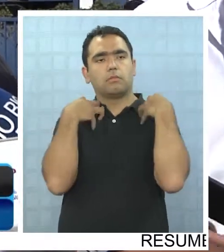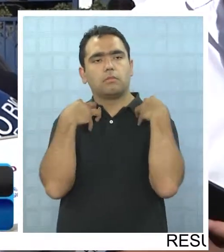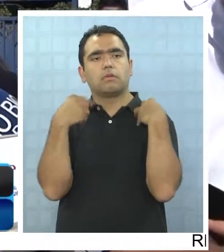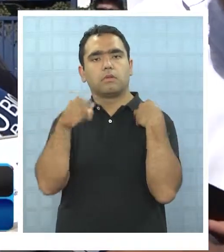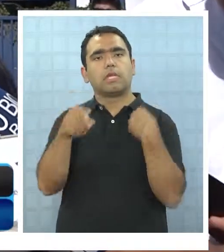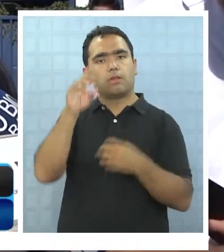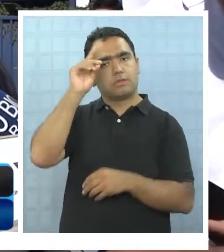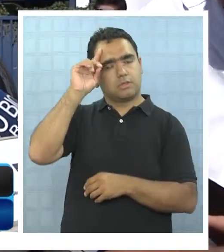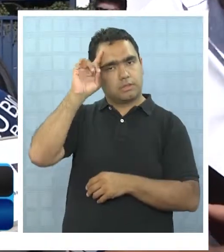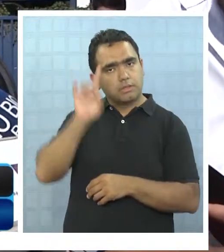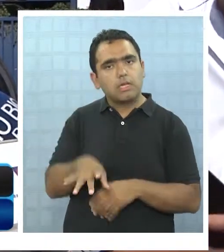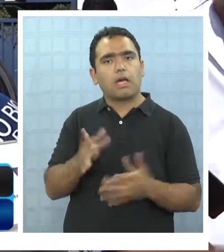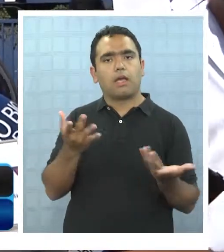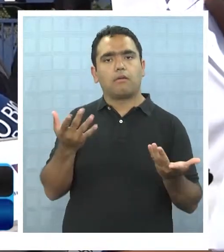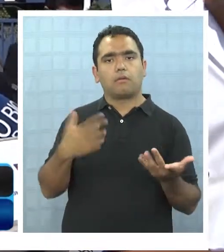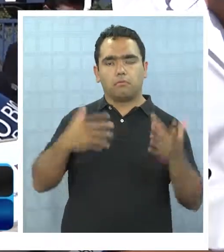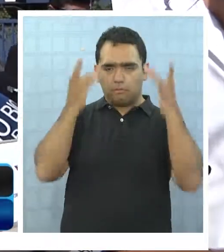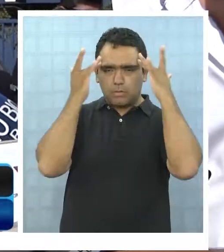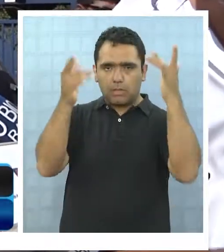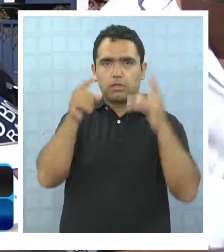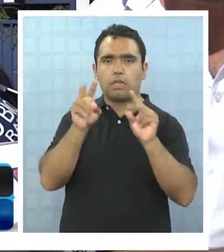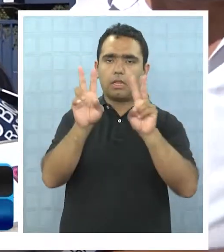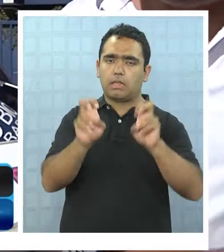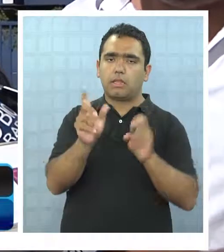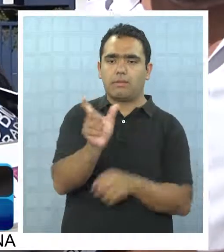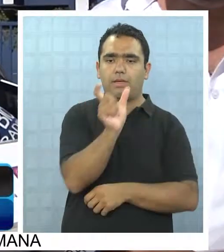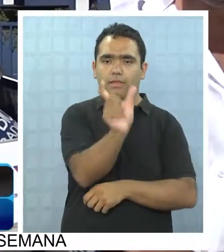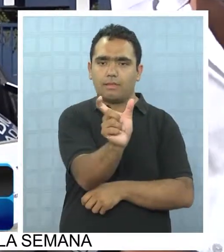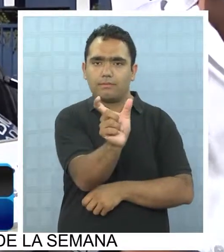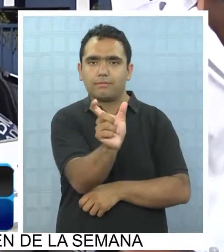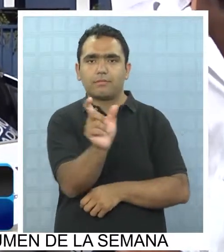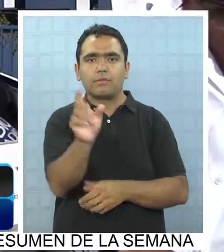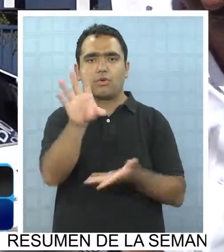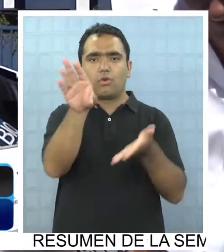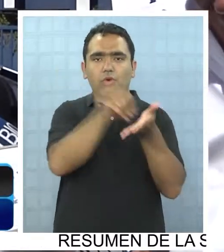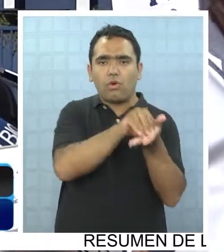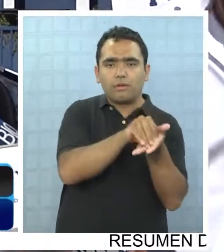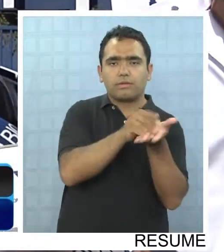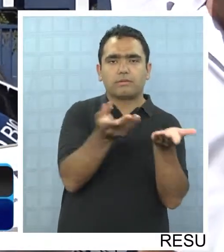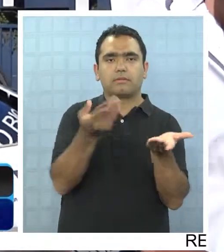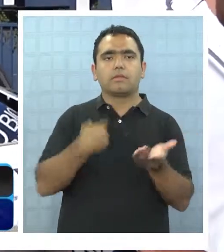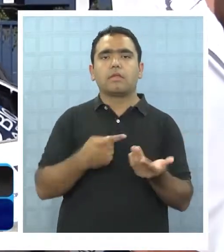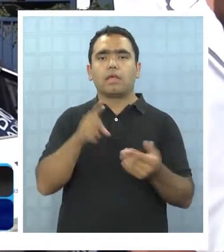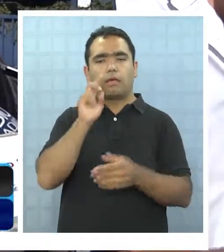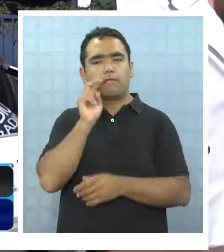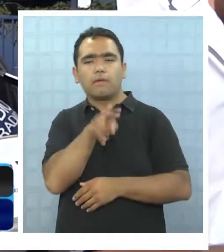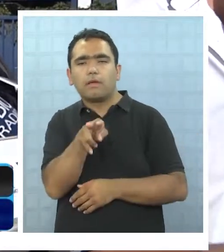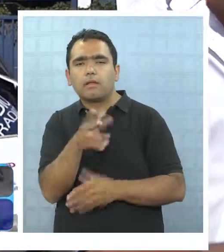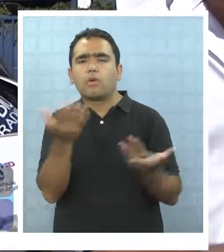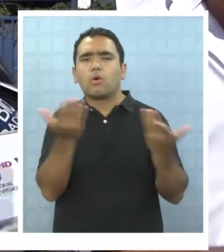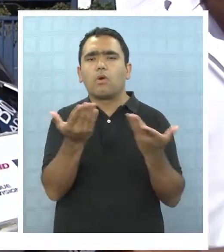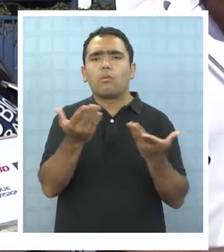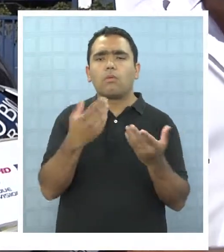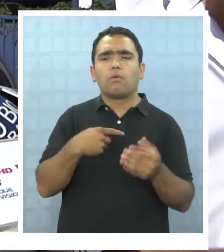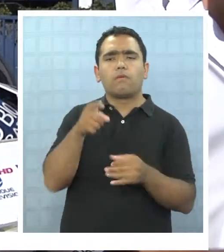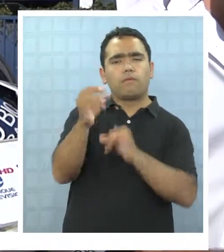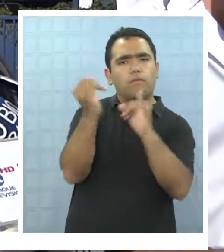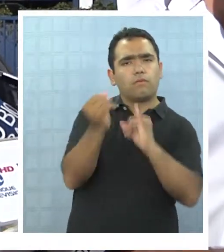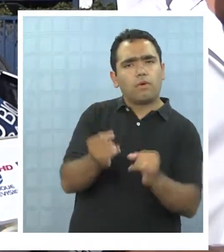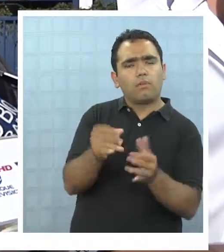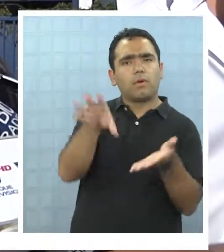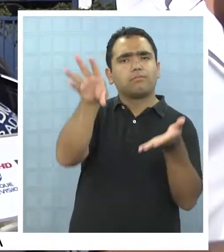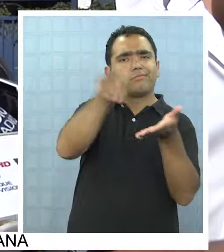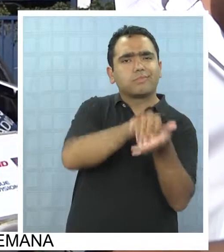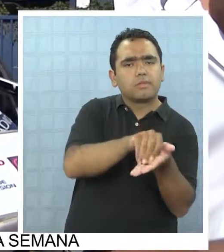que es uno de los delitos en los cuales ellos son expertos en el delito de clonación de tarjetas de crédito. Ahora hay que ver bien qué modalidad